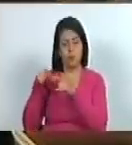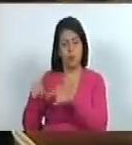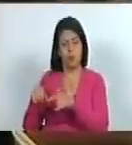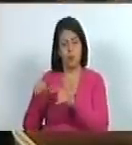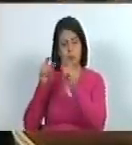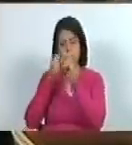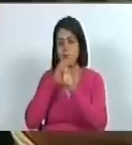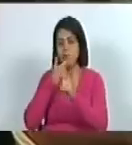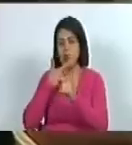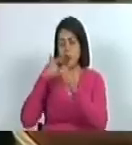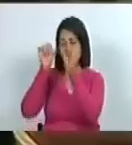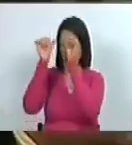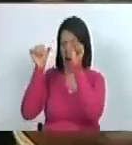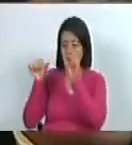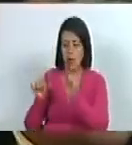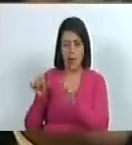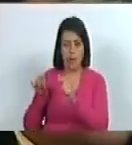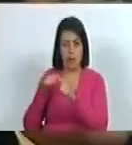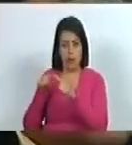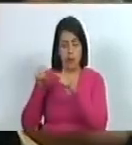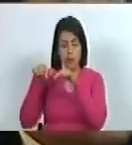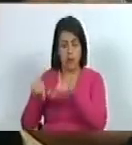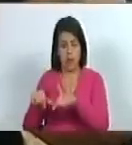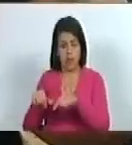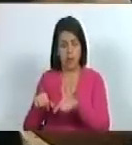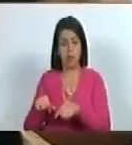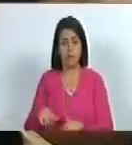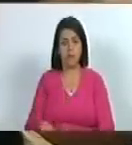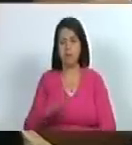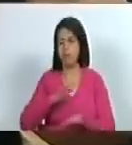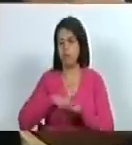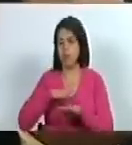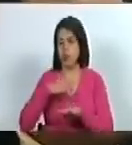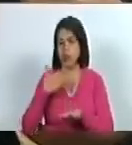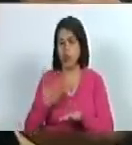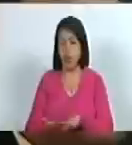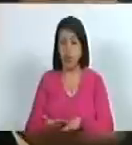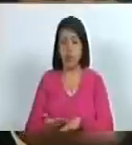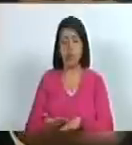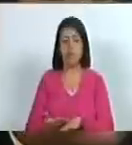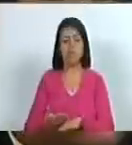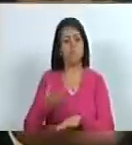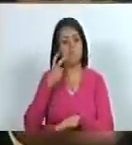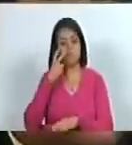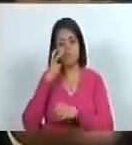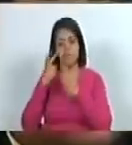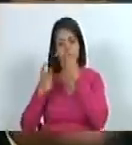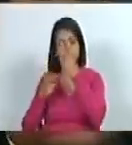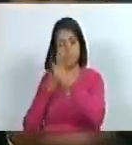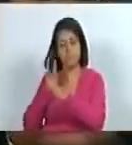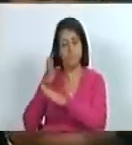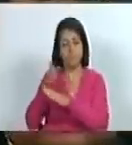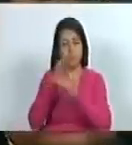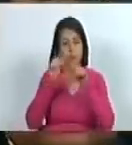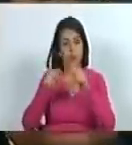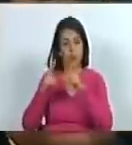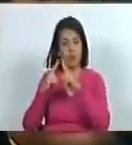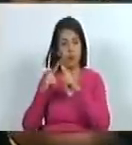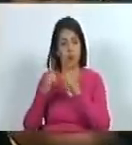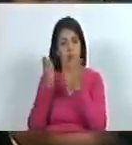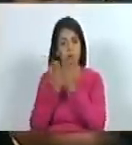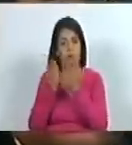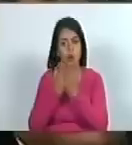Bellas Artes esto refiere a que su paso por el andar en lo que hoy se conoce